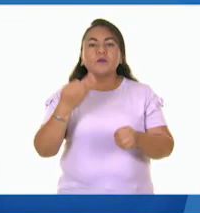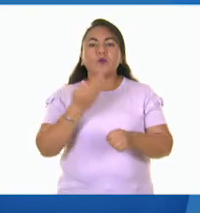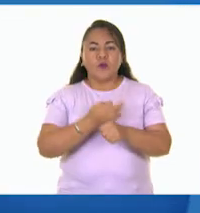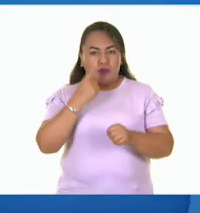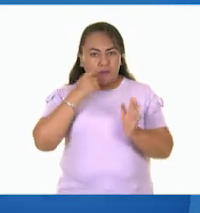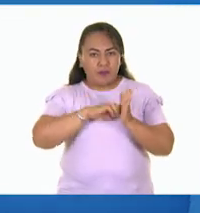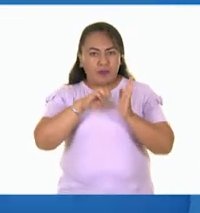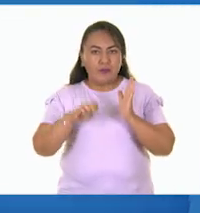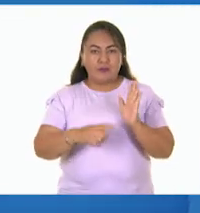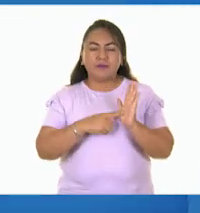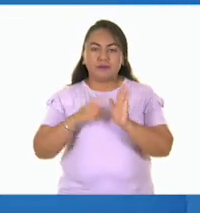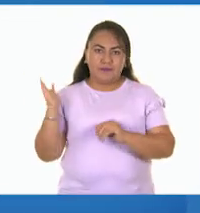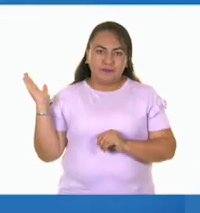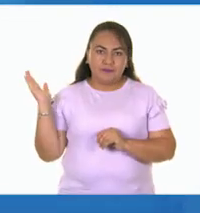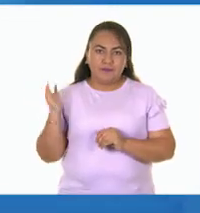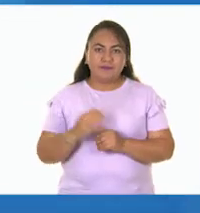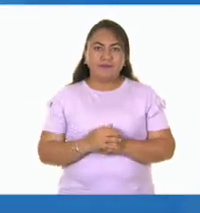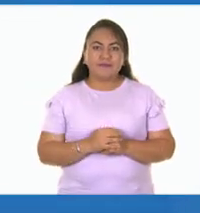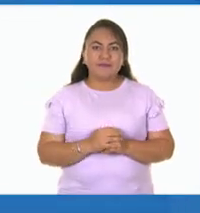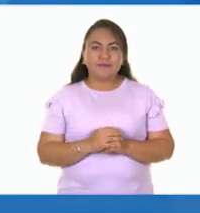esta cápsula artística.